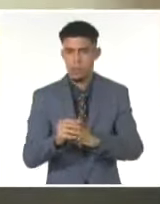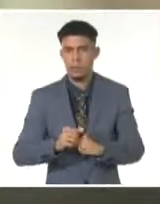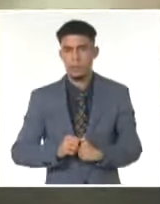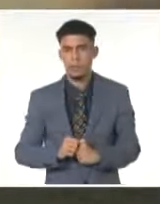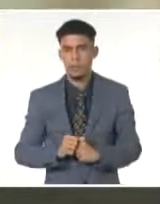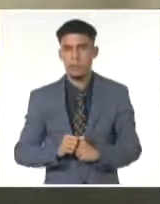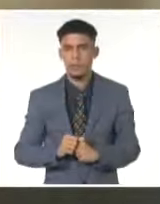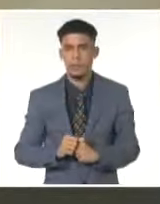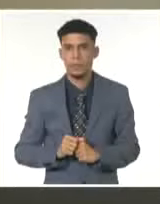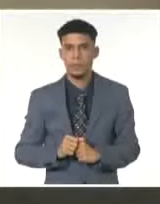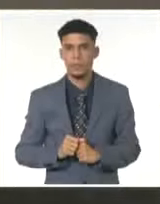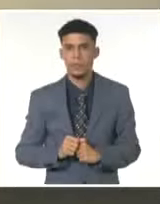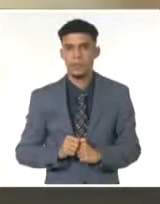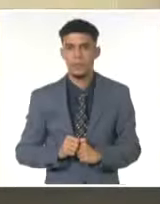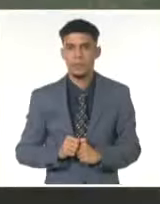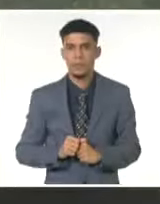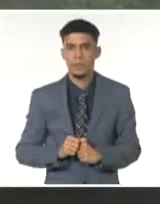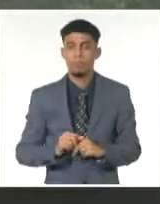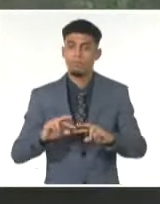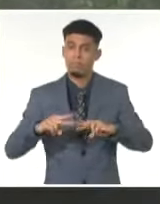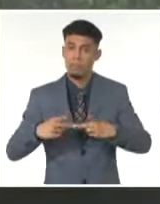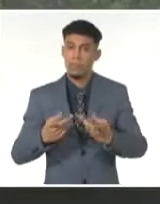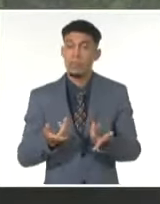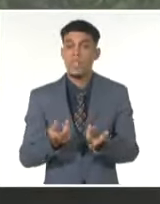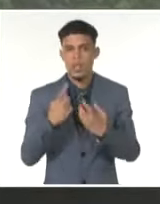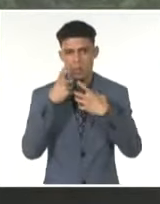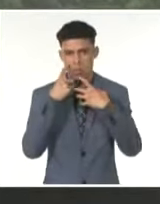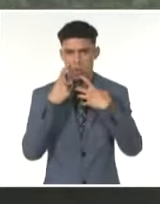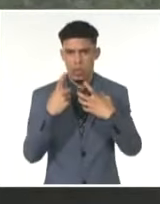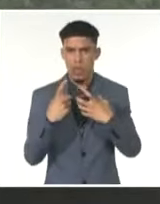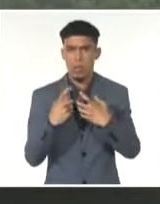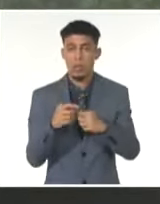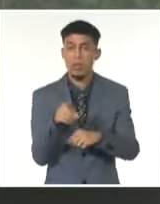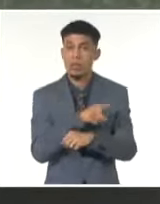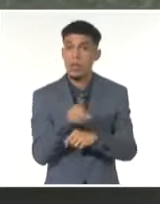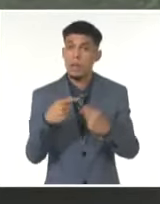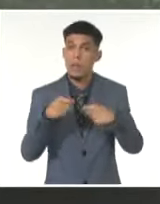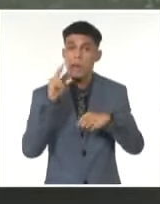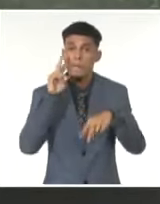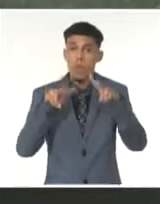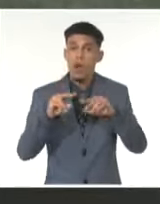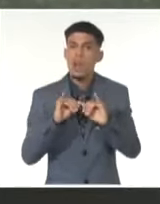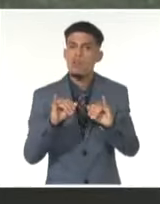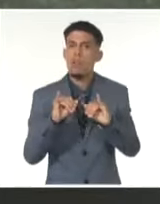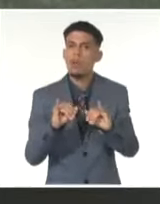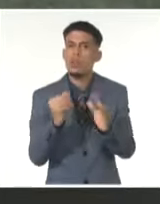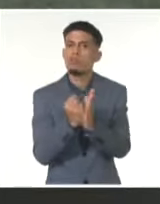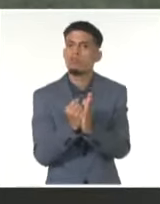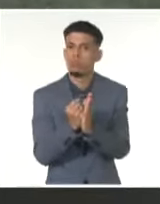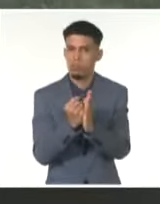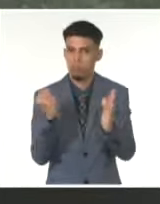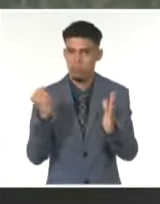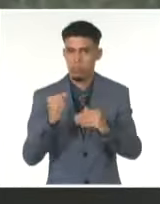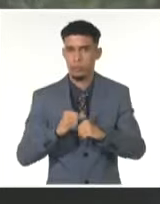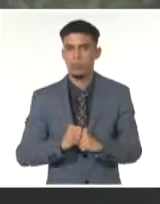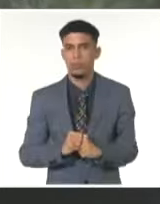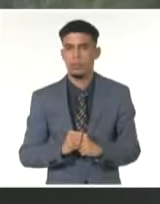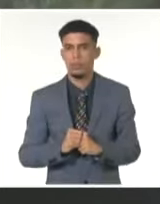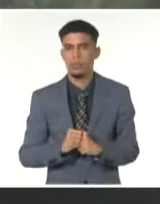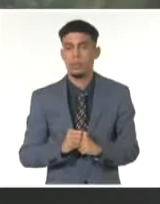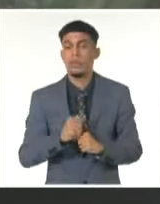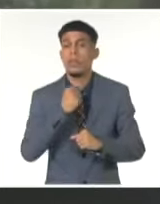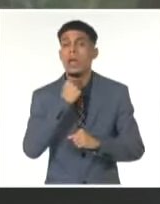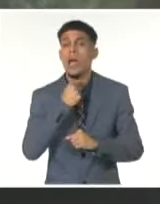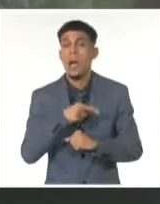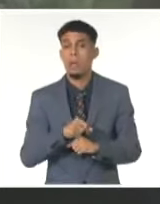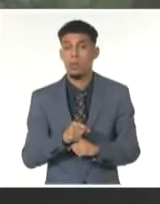Y una vez más, una vez más se hace imprescindible que busquemos la información en fuentes oficiales. Vamos a buscarla en sitios que respalden